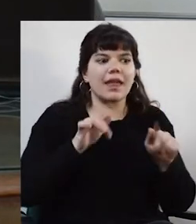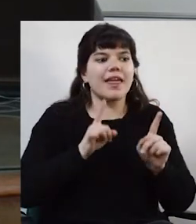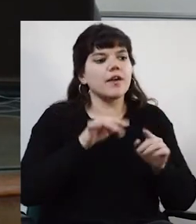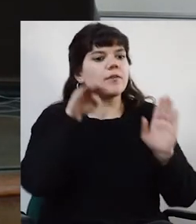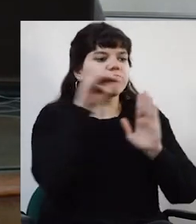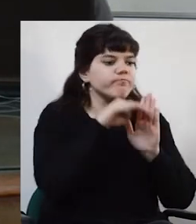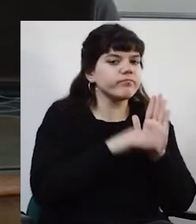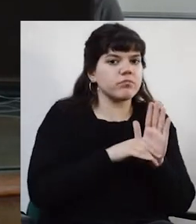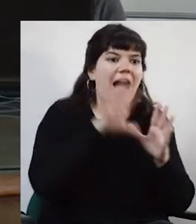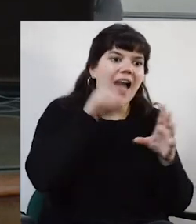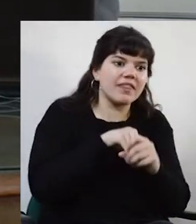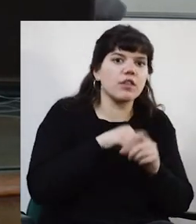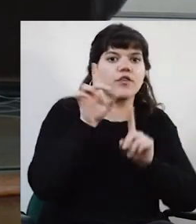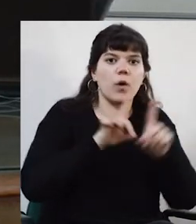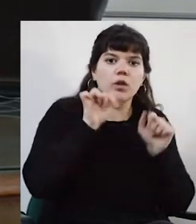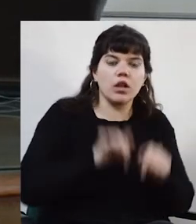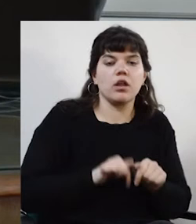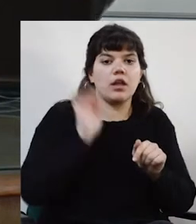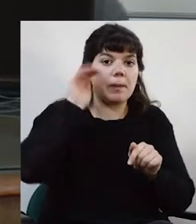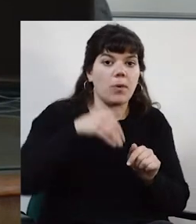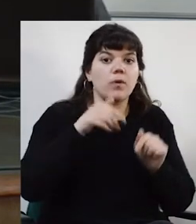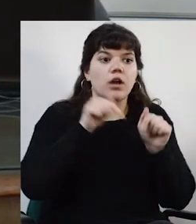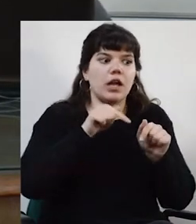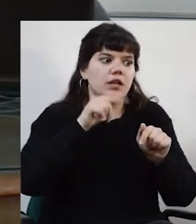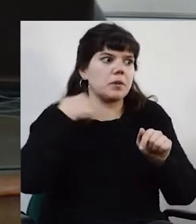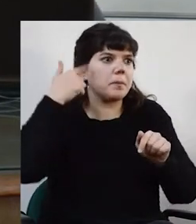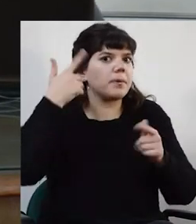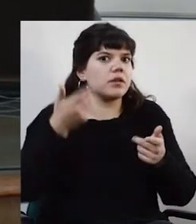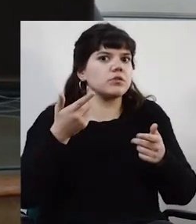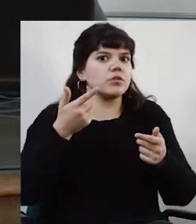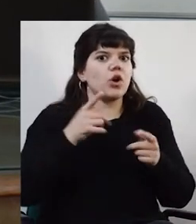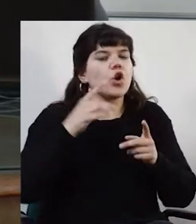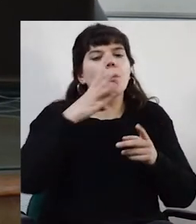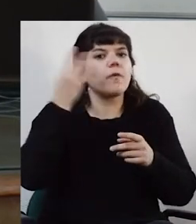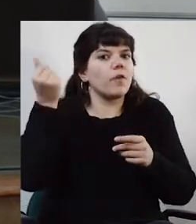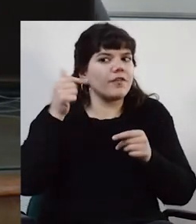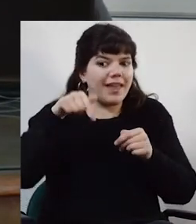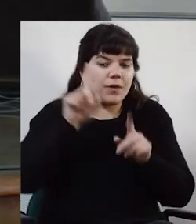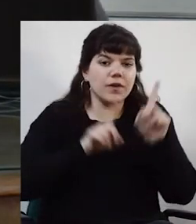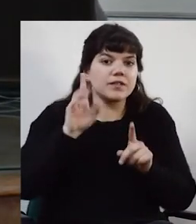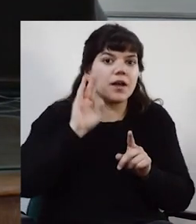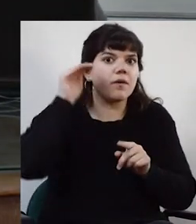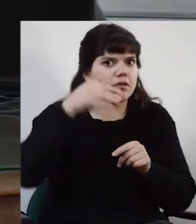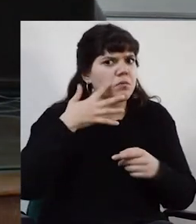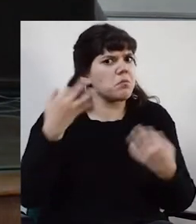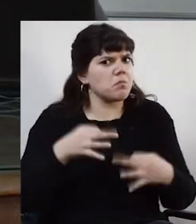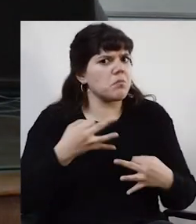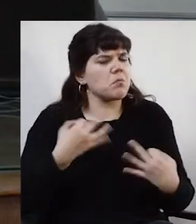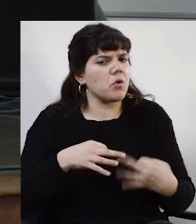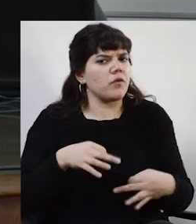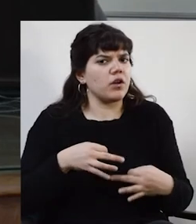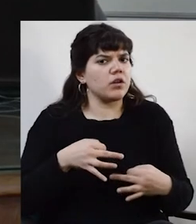dentro de esta universidad que tenemos, que es una universidad que creo que tampoco nos podemos abstraer de eso, que es muy variada,